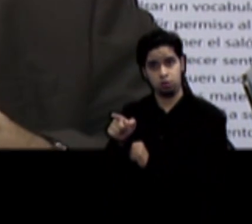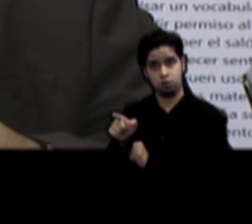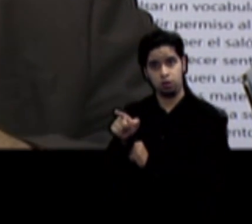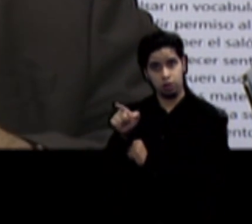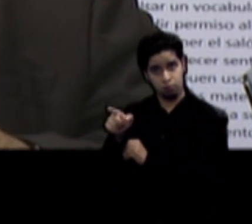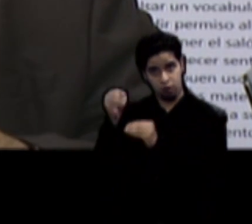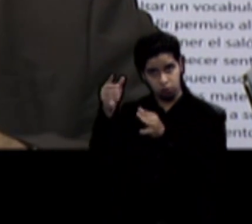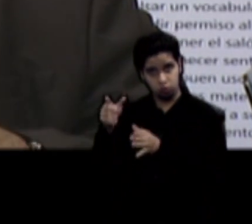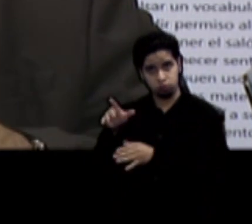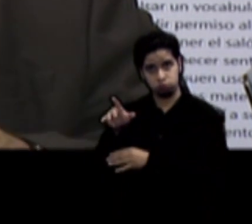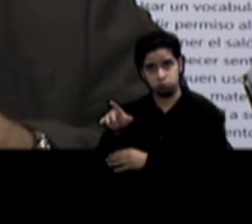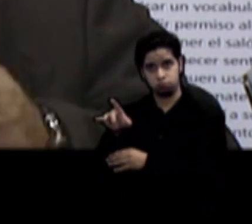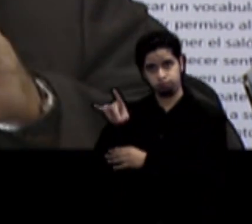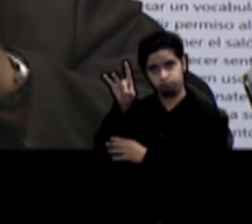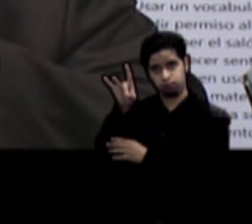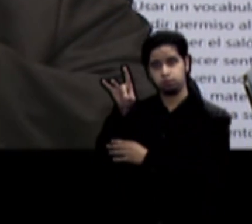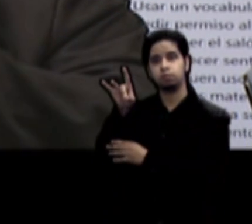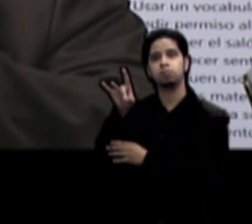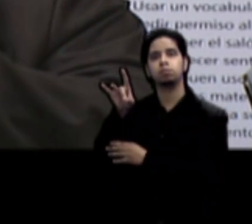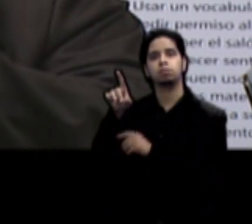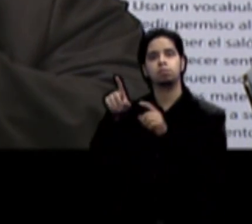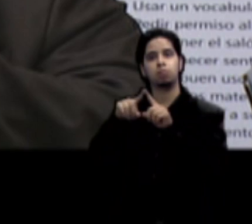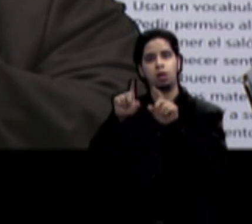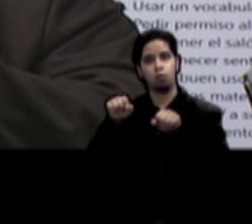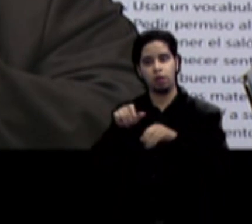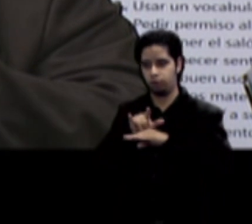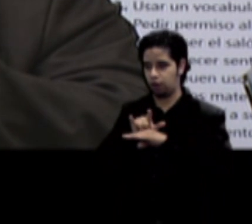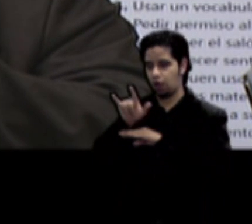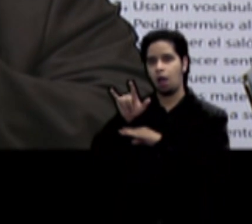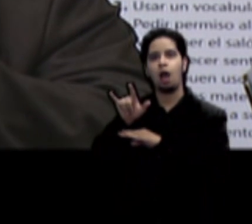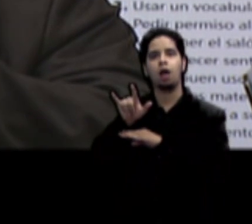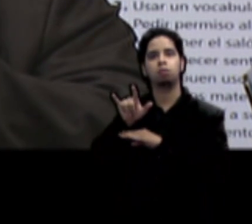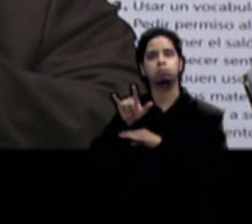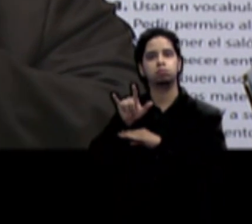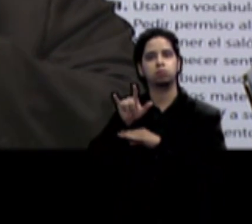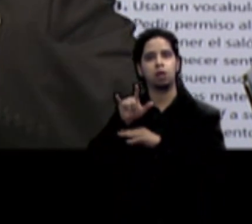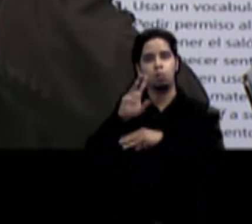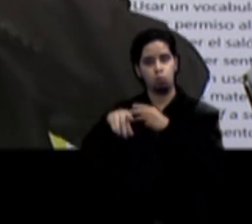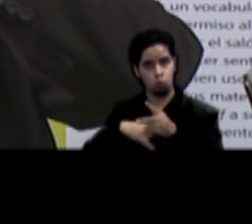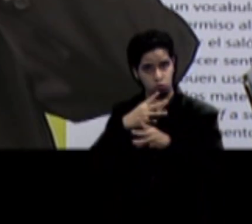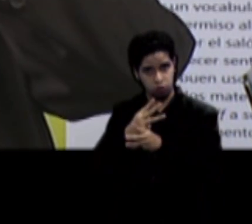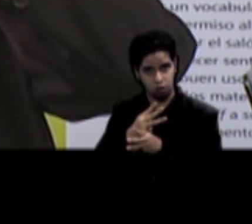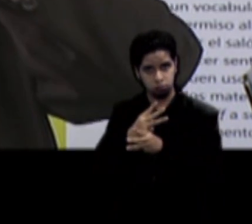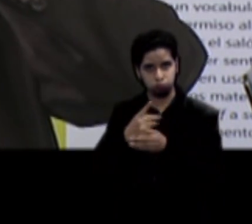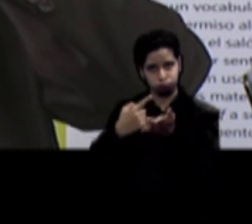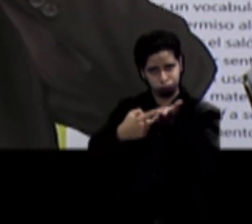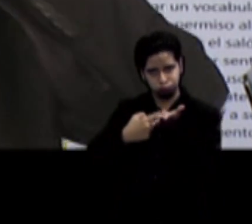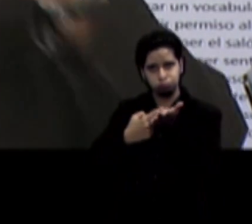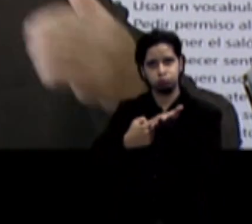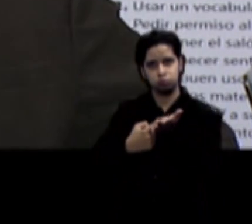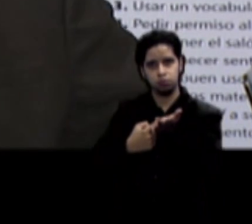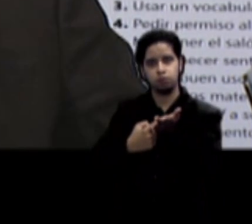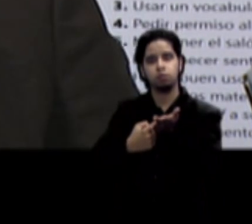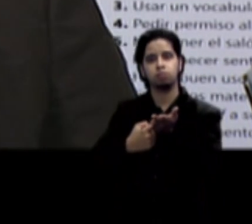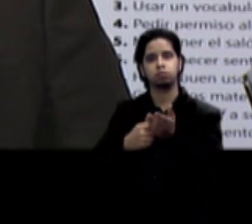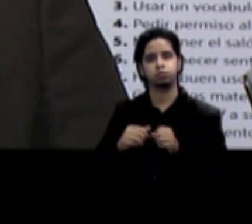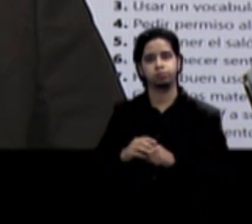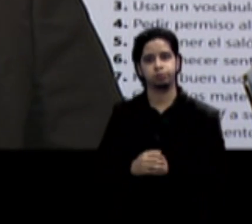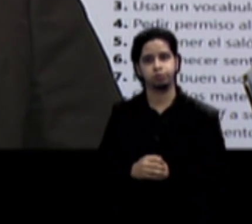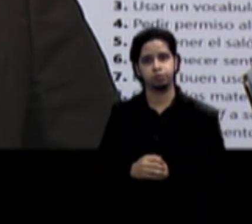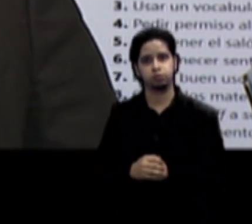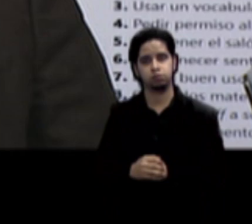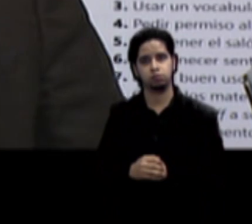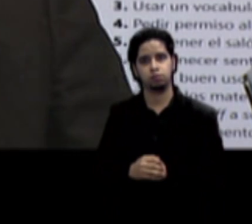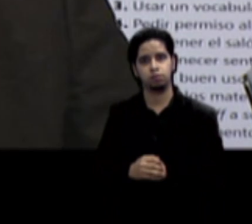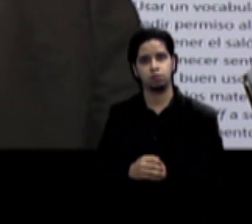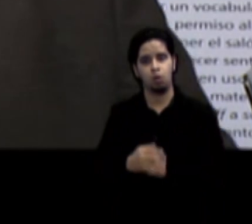ganador va a tener la oportunidad de viajar a un foro mundial de Microsoft. ¿Por qué esto es importante? Porque